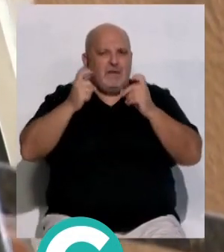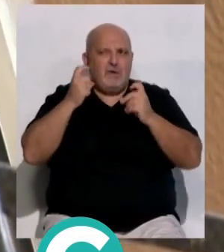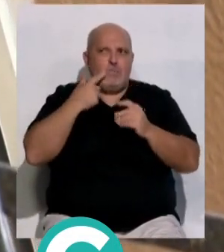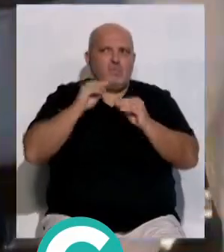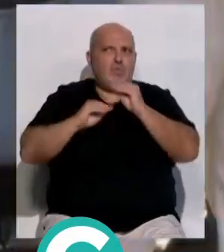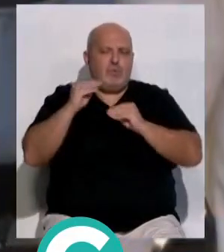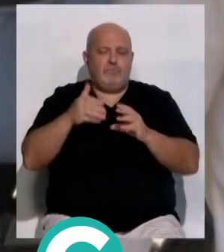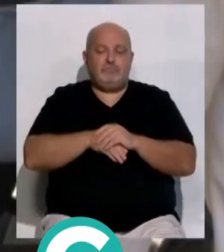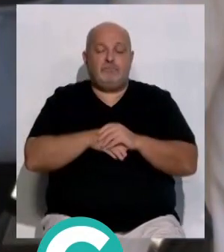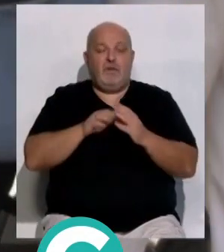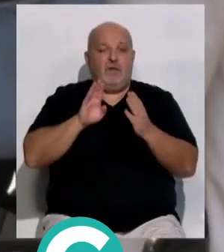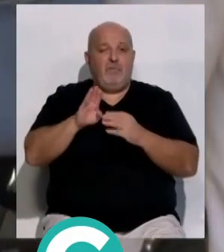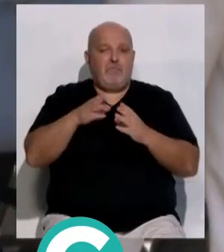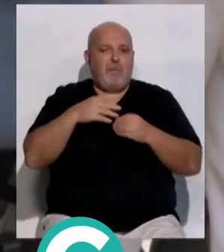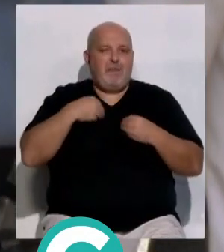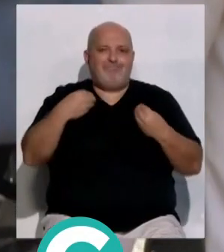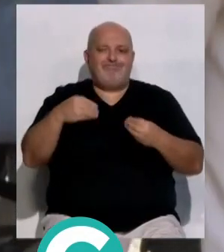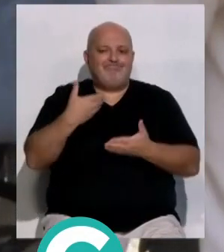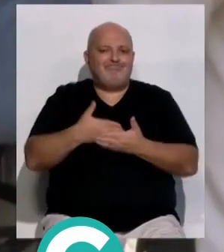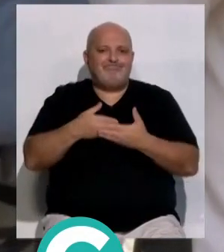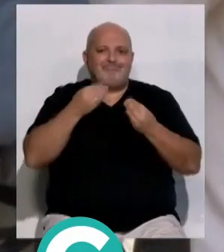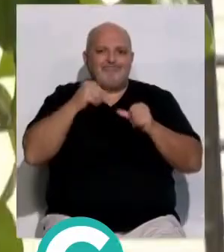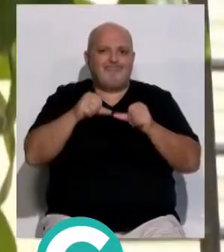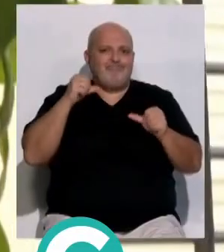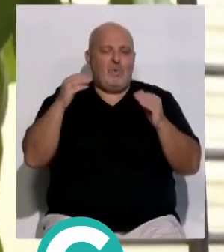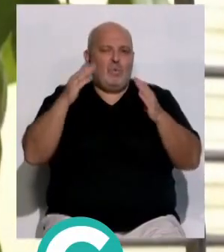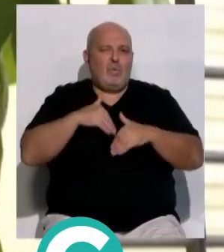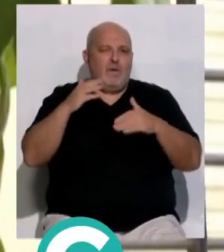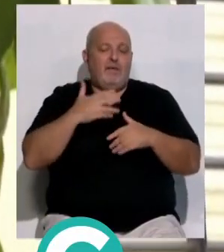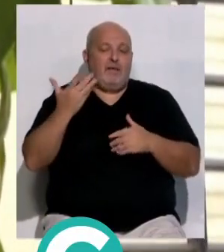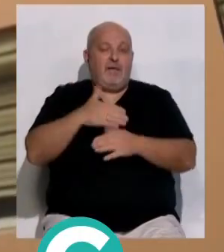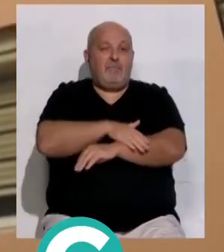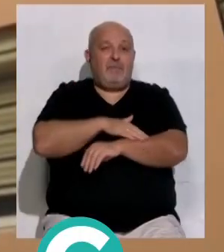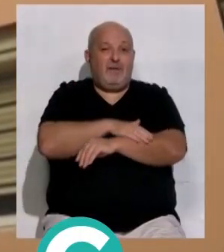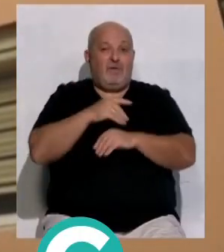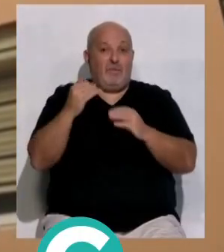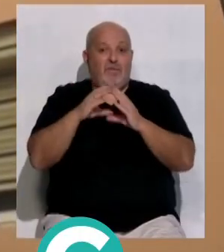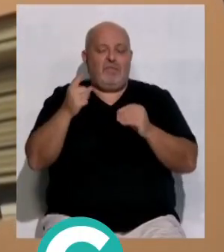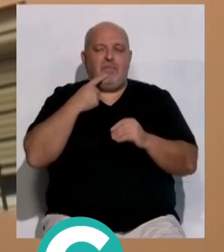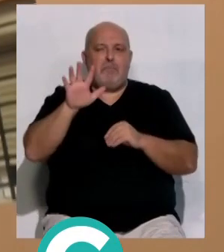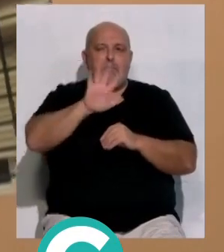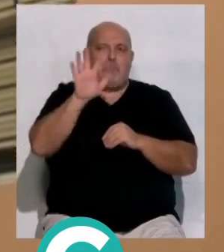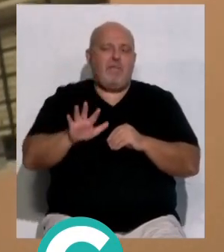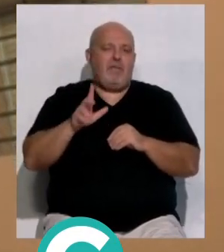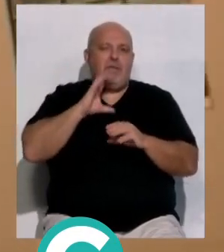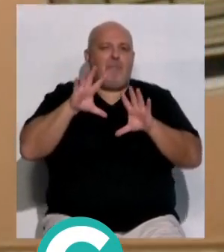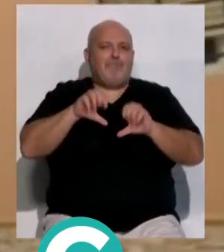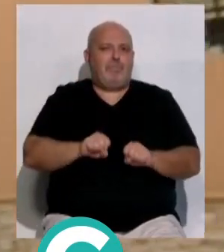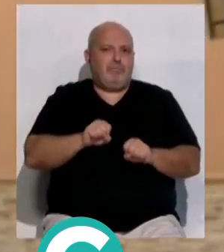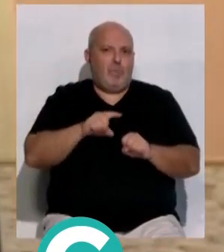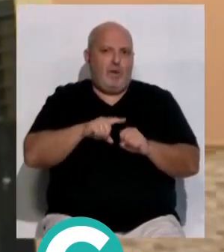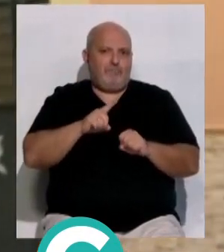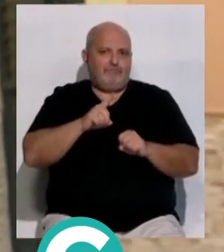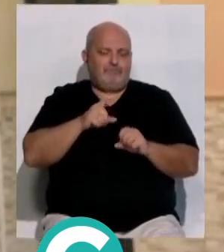ver qué se podía hacer. La vecina no tiene papeles que demuestren la historia de su vida, así que para la administración andaluza reza como que ha usurpado la vivienda.